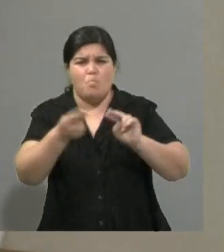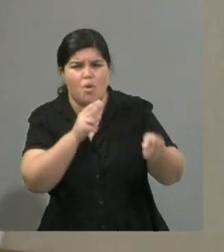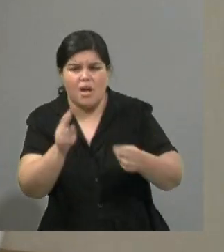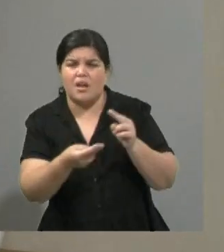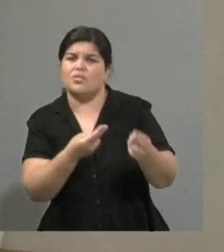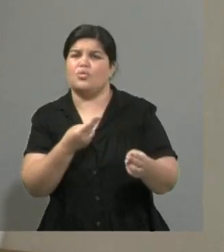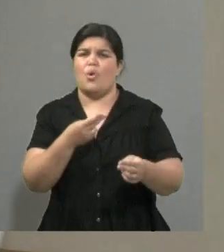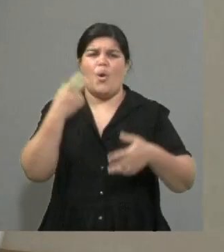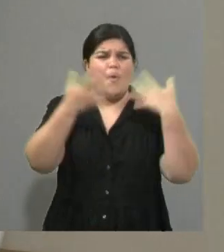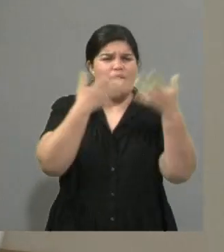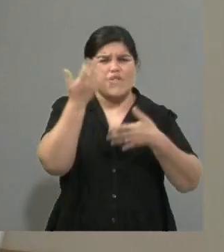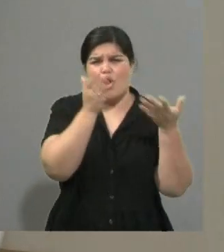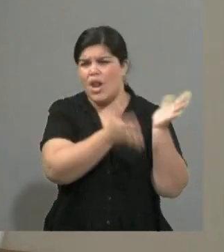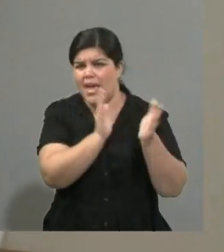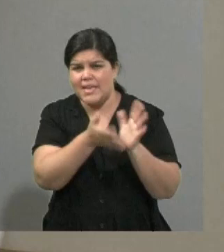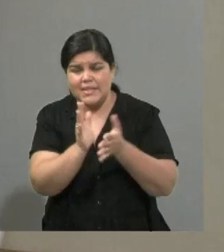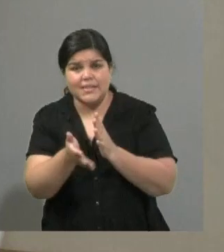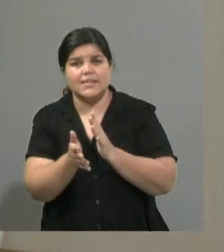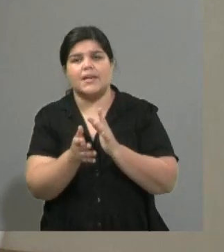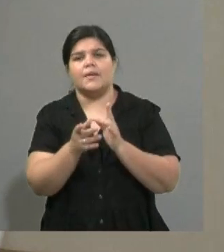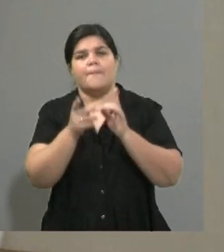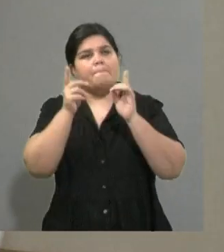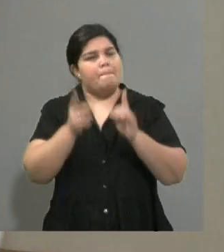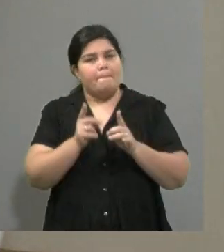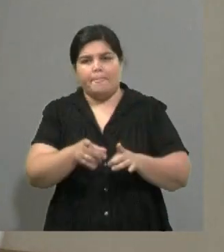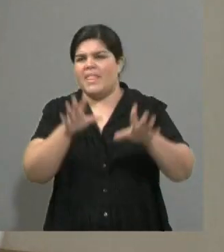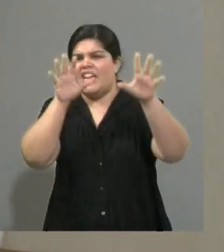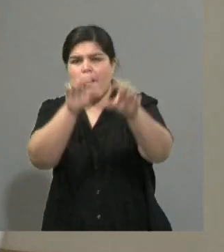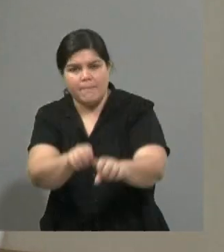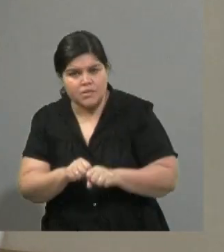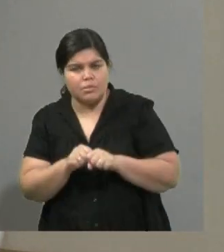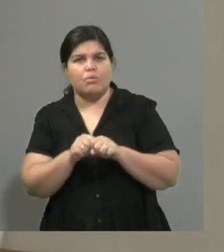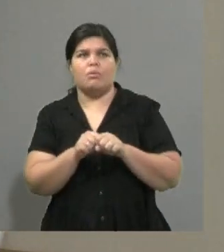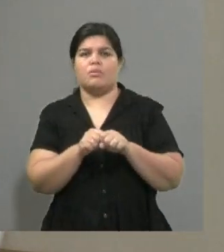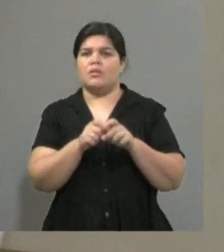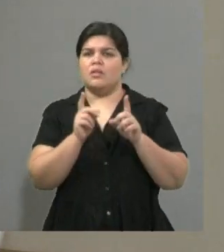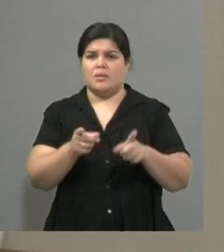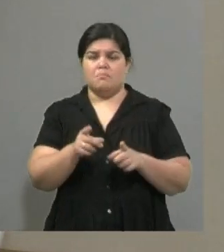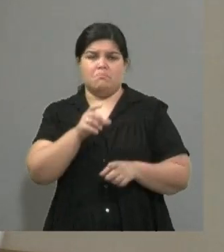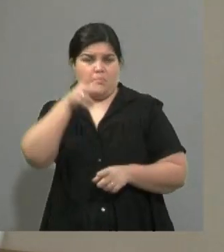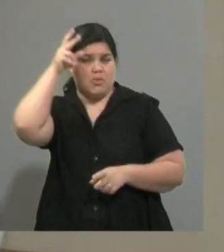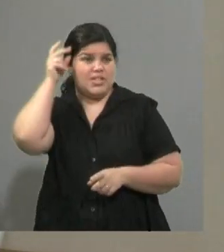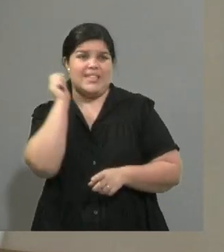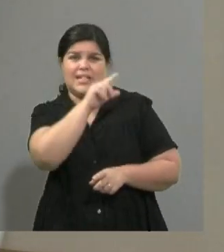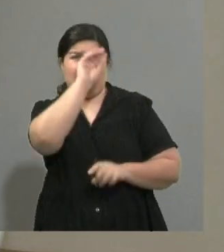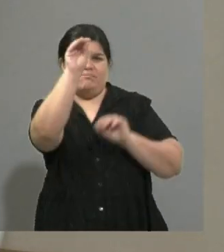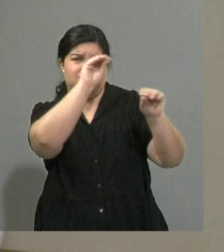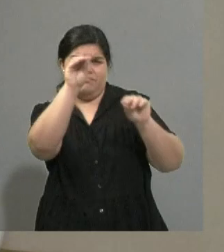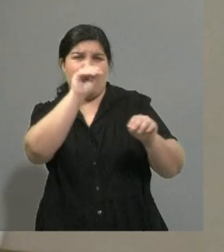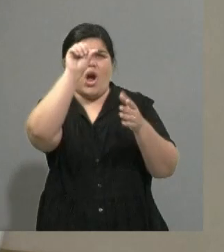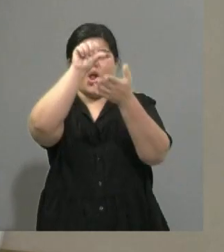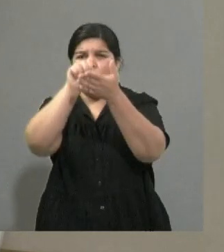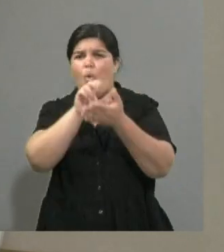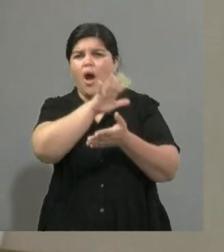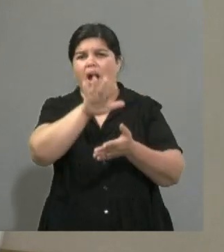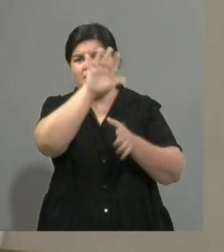situaciones violentas que se registraron con la represión en distintos puntos del vecino país. Y además se daba este